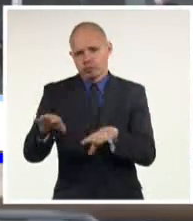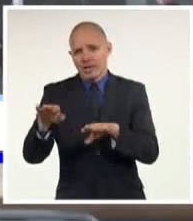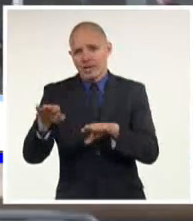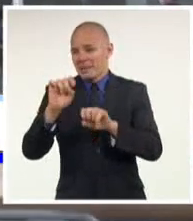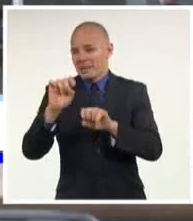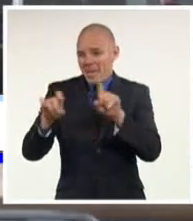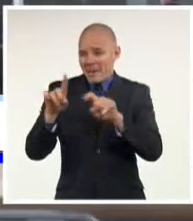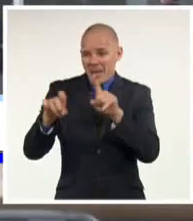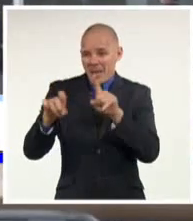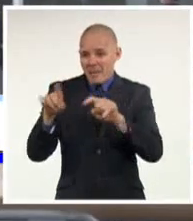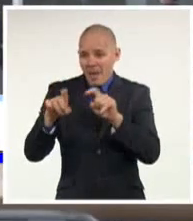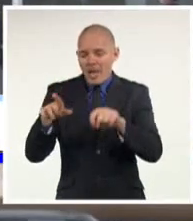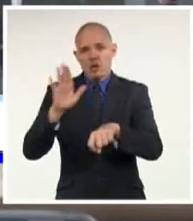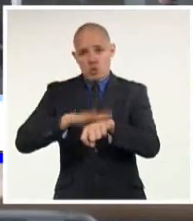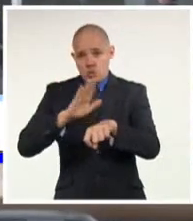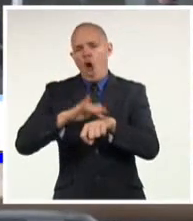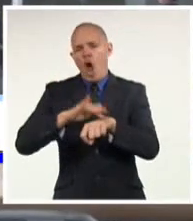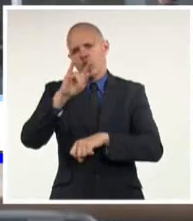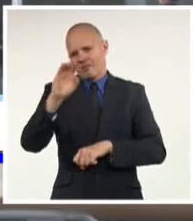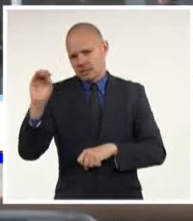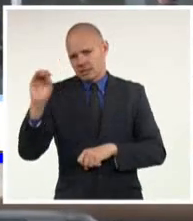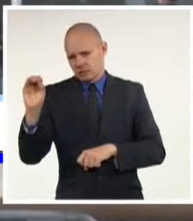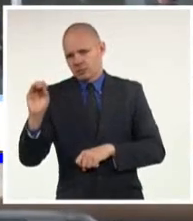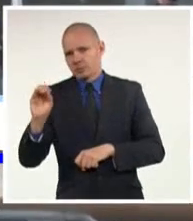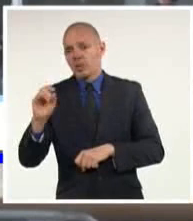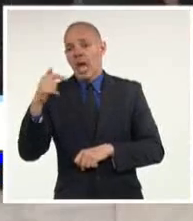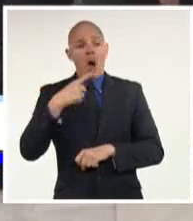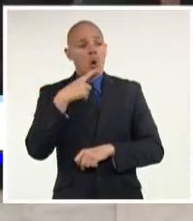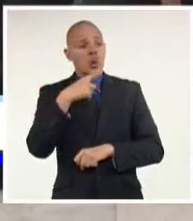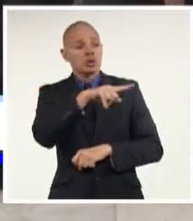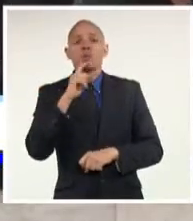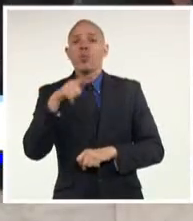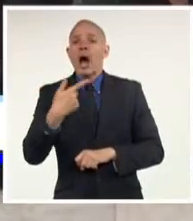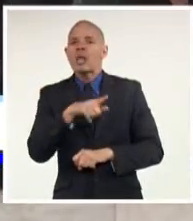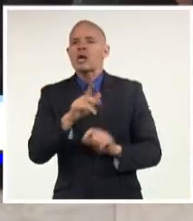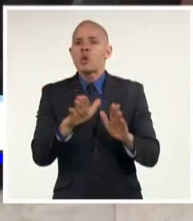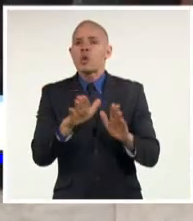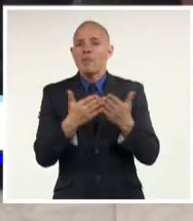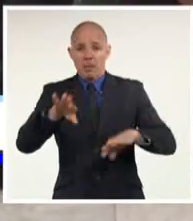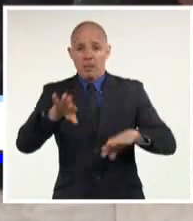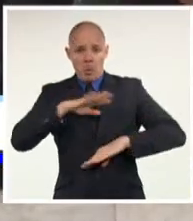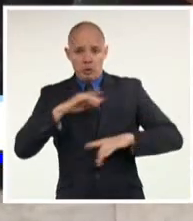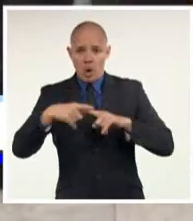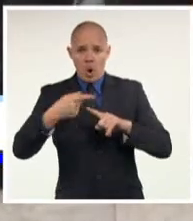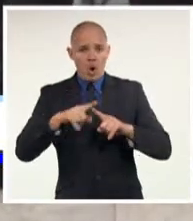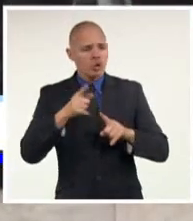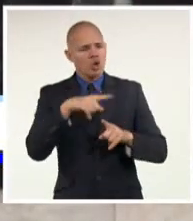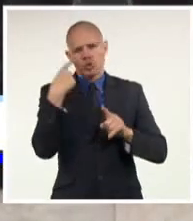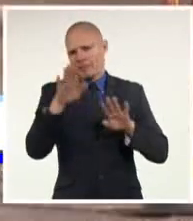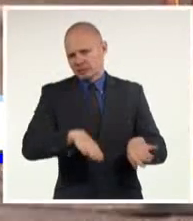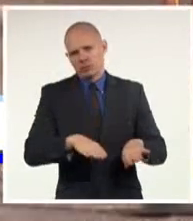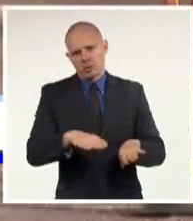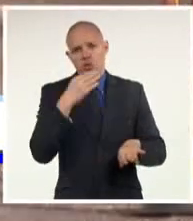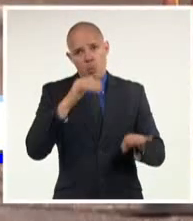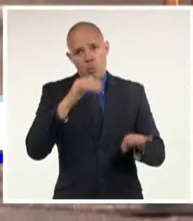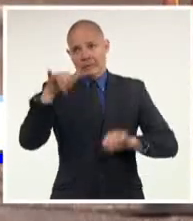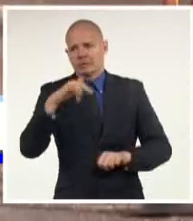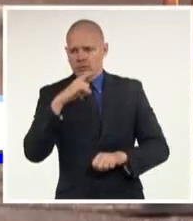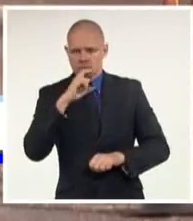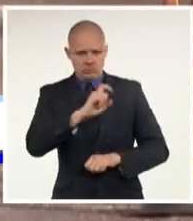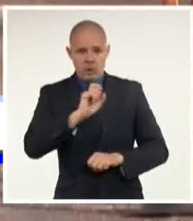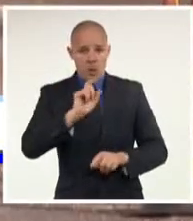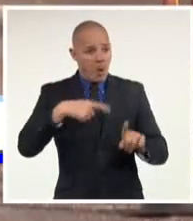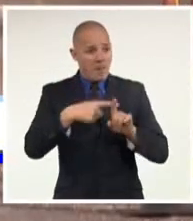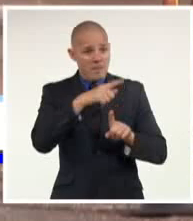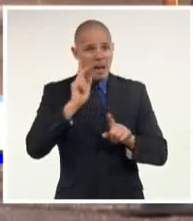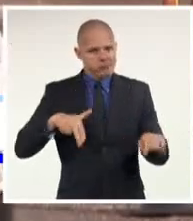cautelares dictaminadas se encuentran la cancelación de los pasaportes, la suspensión de la documentación que legaliza la portación de armas de fuego, así como